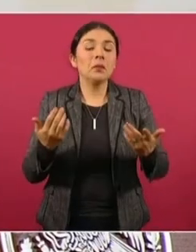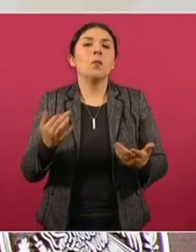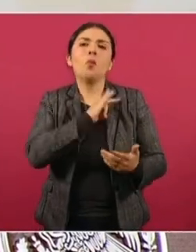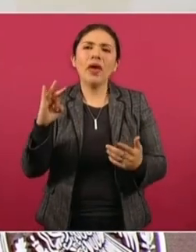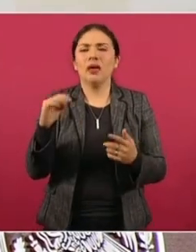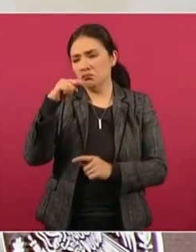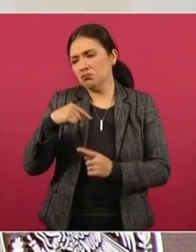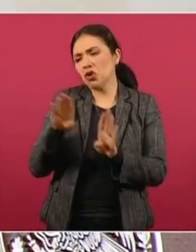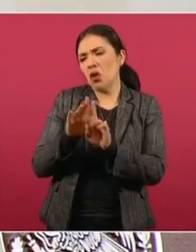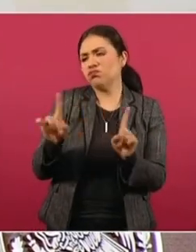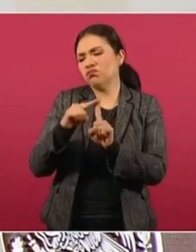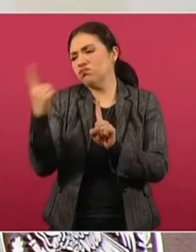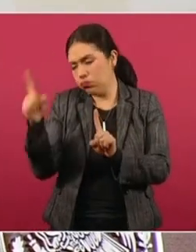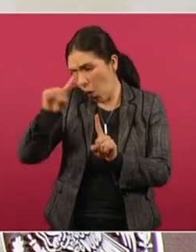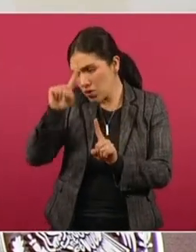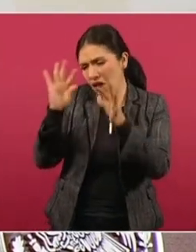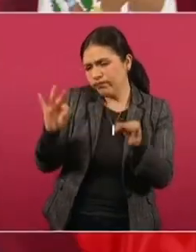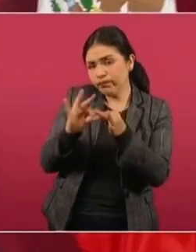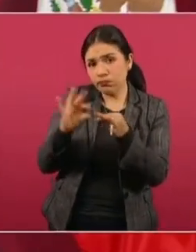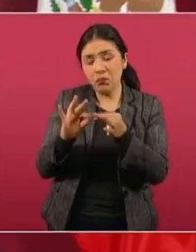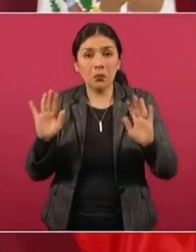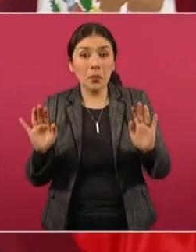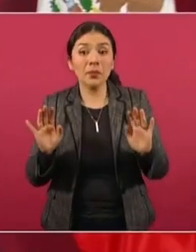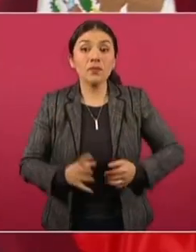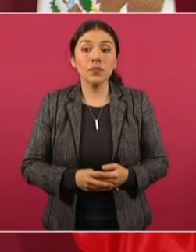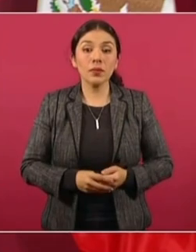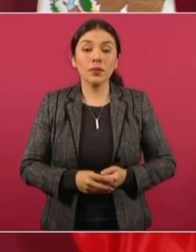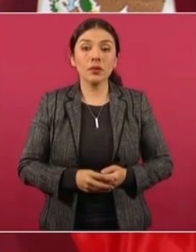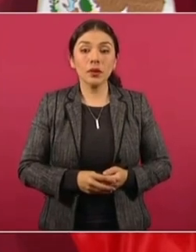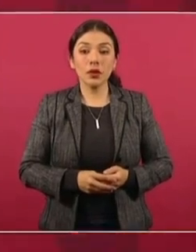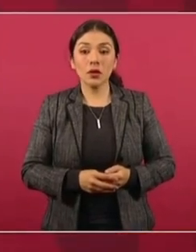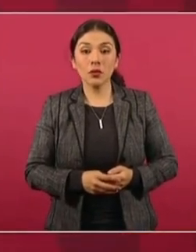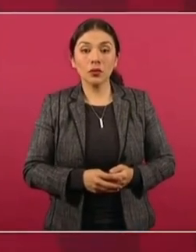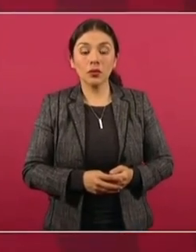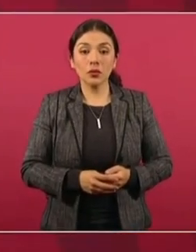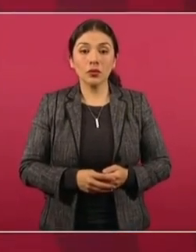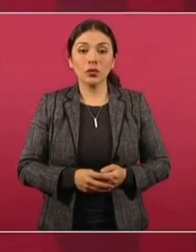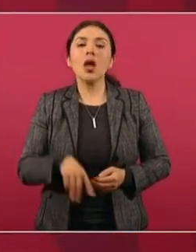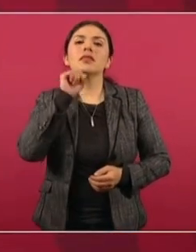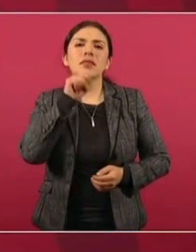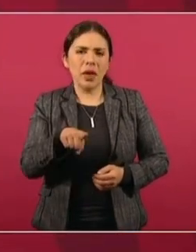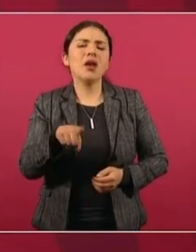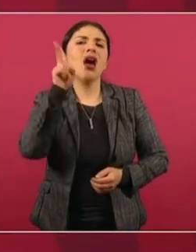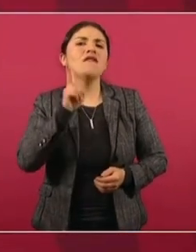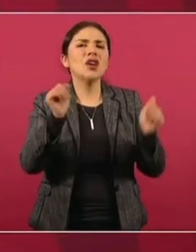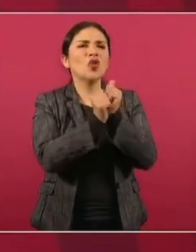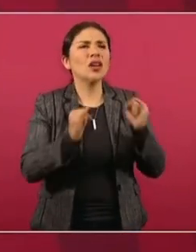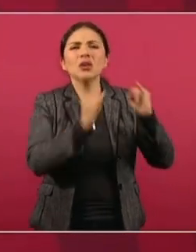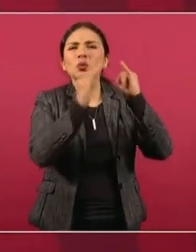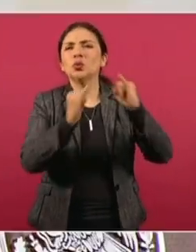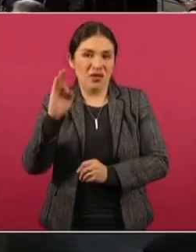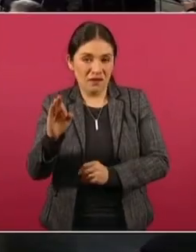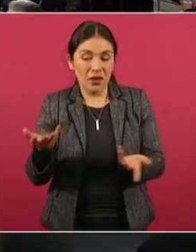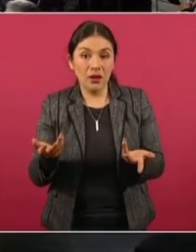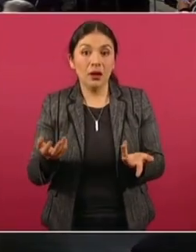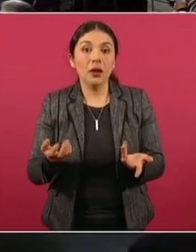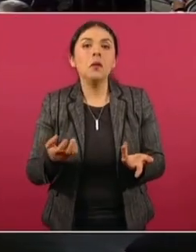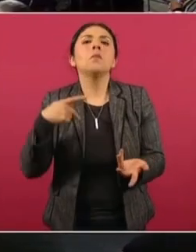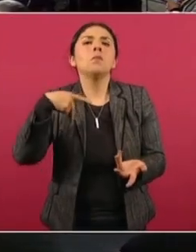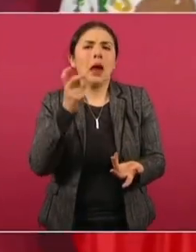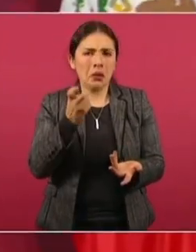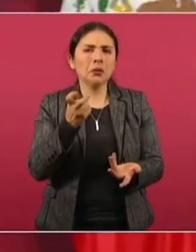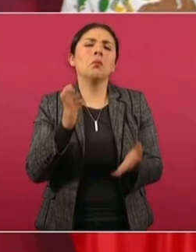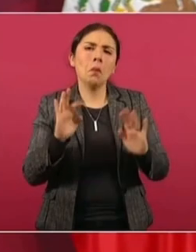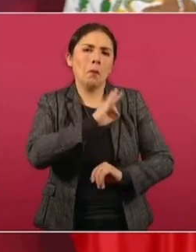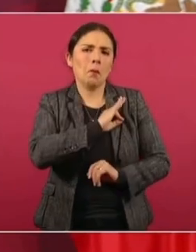esa sugerencia, esa recomendación, y que también se vea con las instancias locales de poderes independientes. Pero se